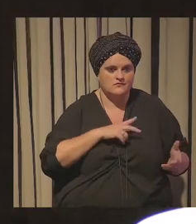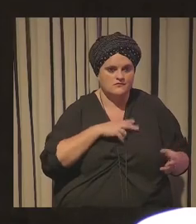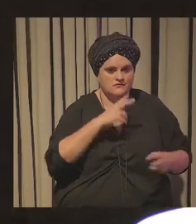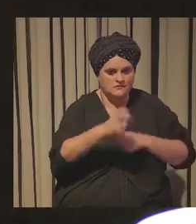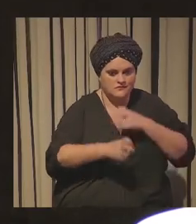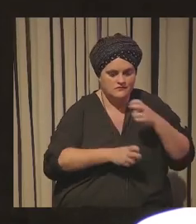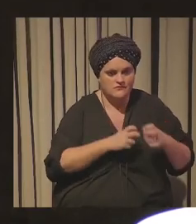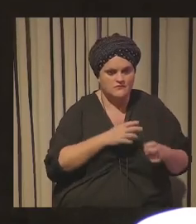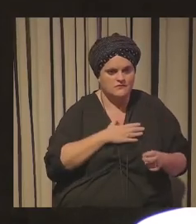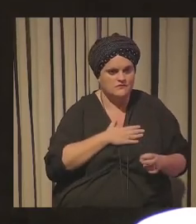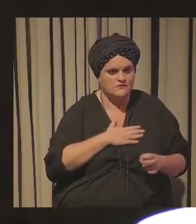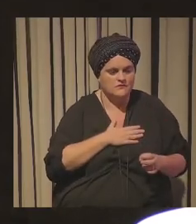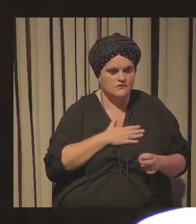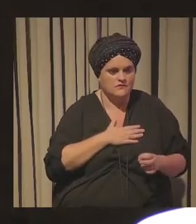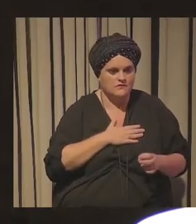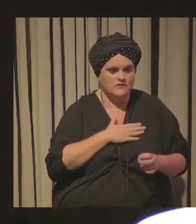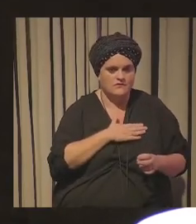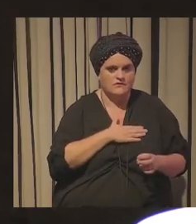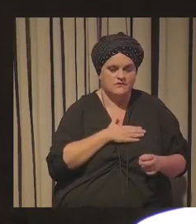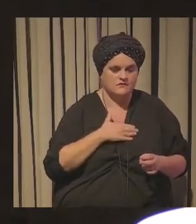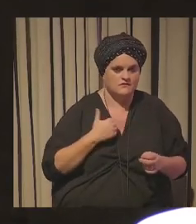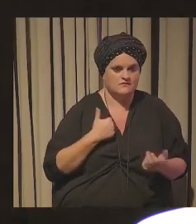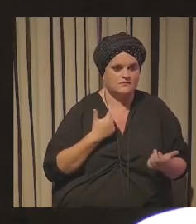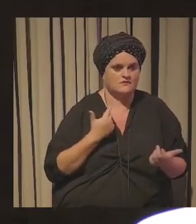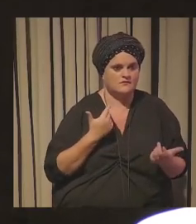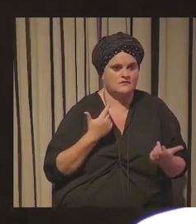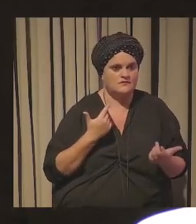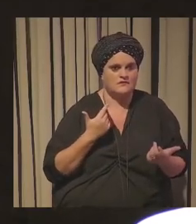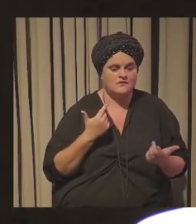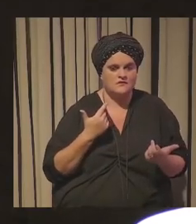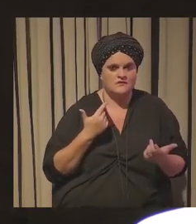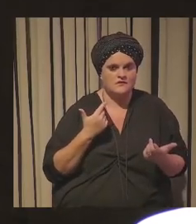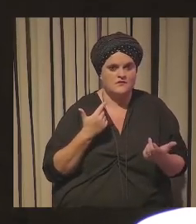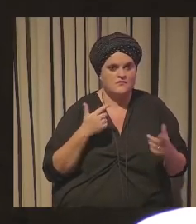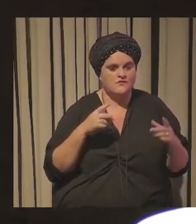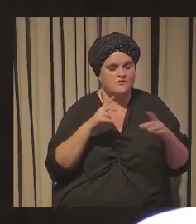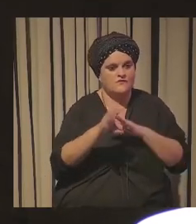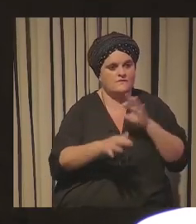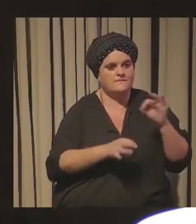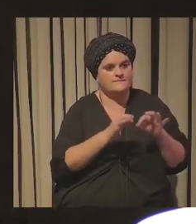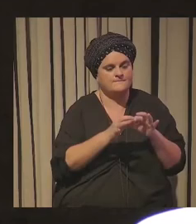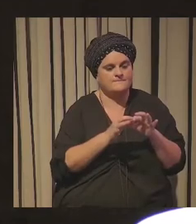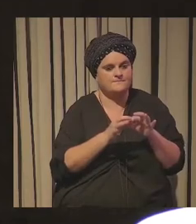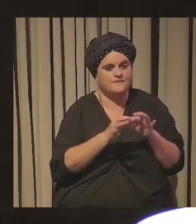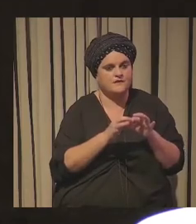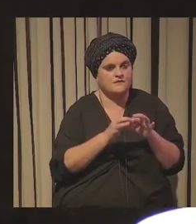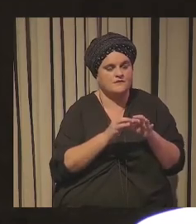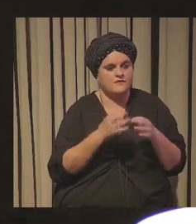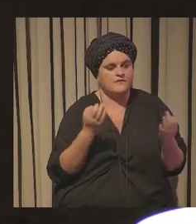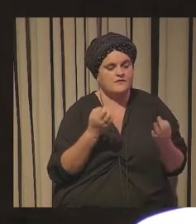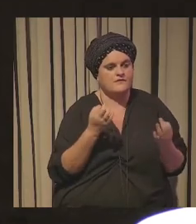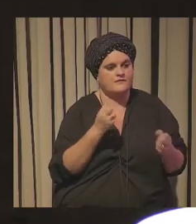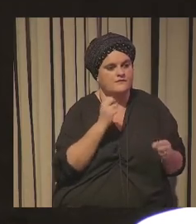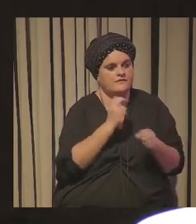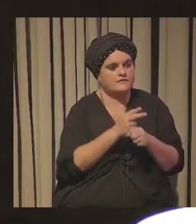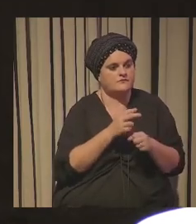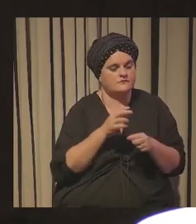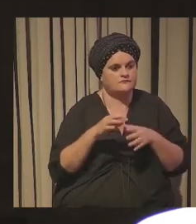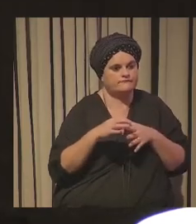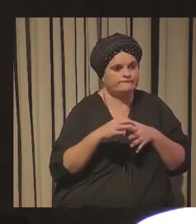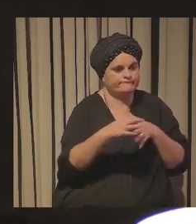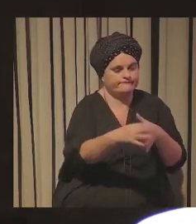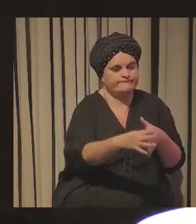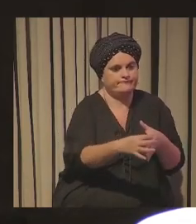alimentar a las personas que tienen que conducir a la organización en esos retos pues a tener un poquito más de visibilidad de, oye, pues tengo que capturar